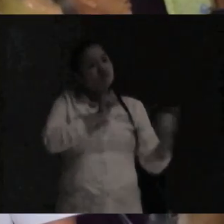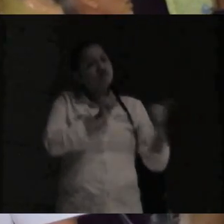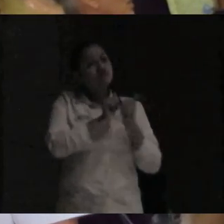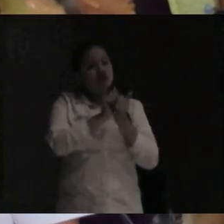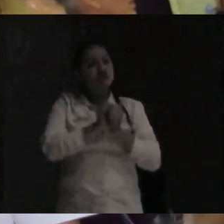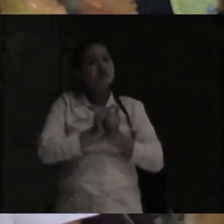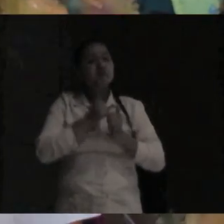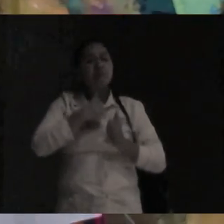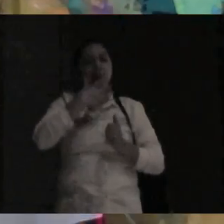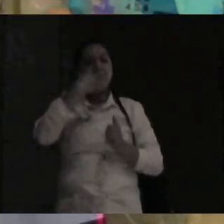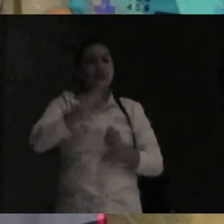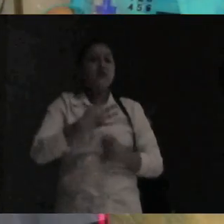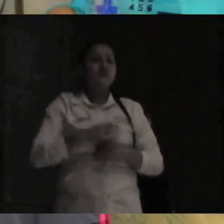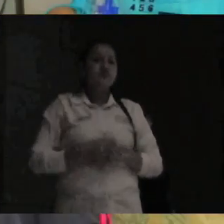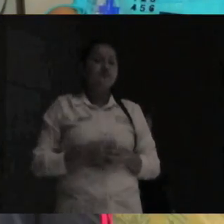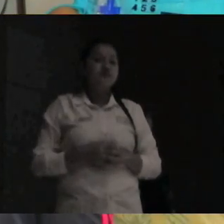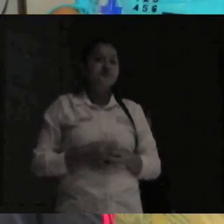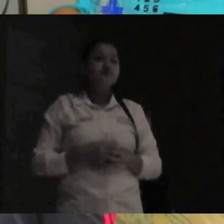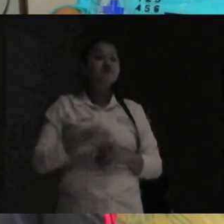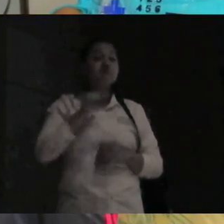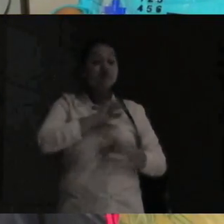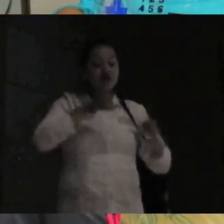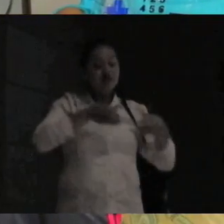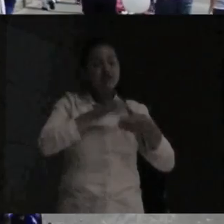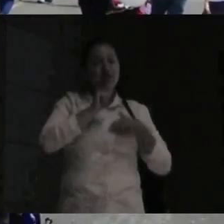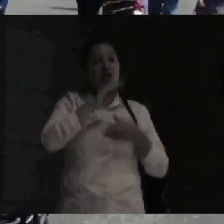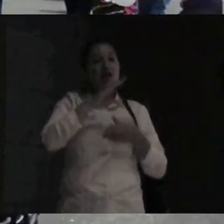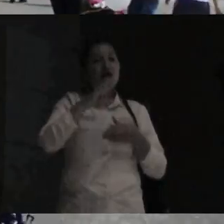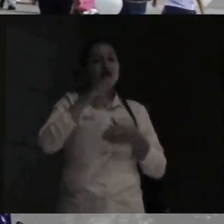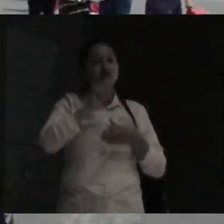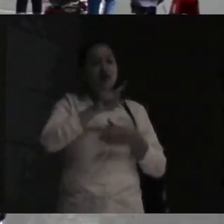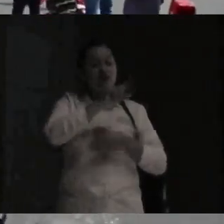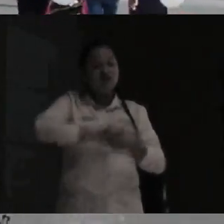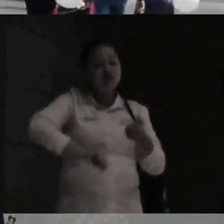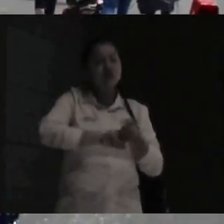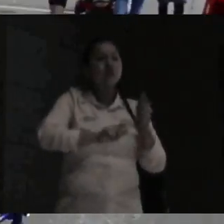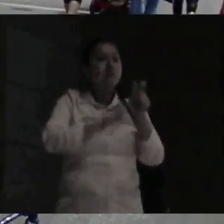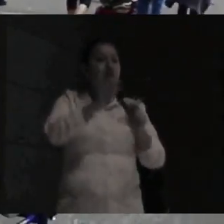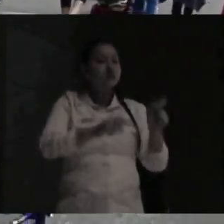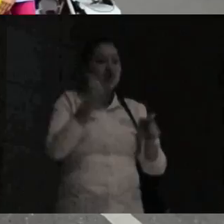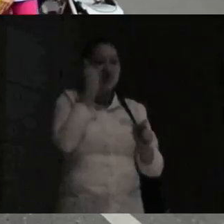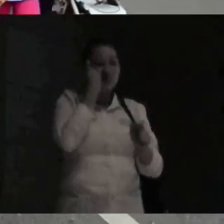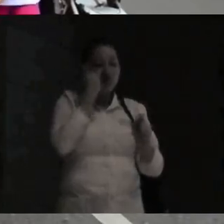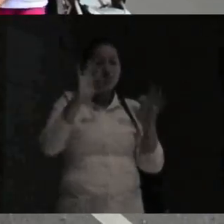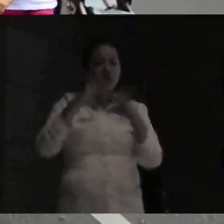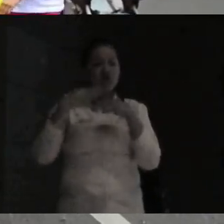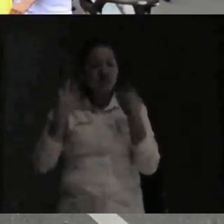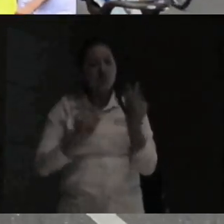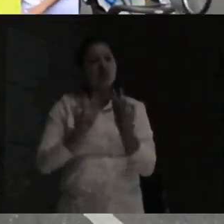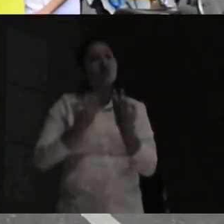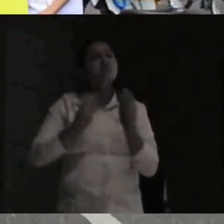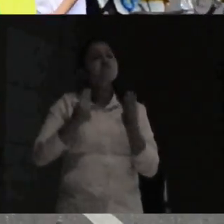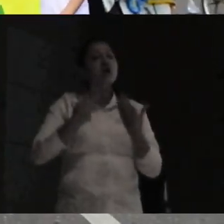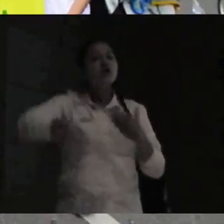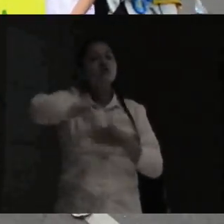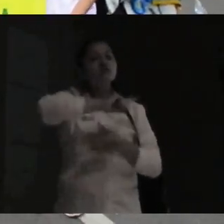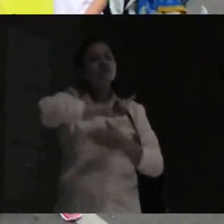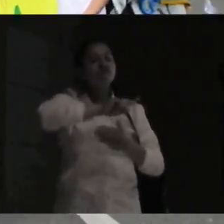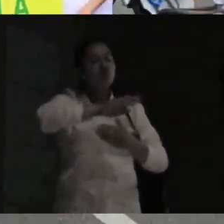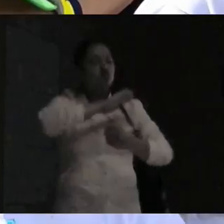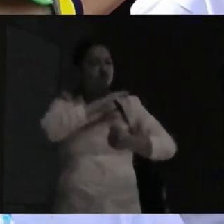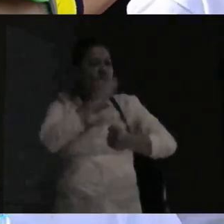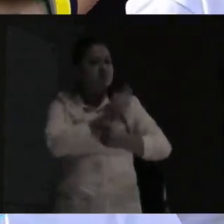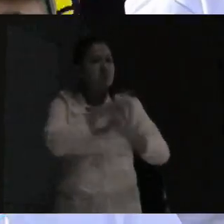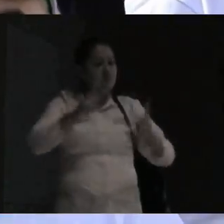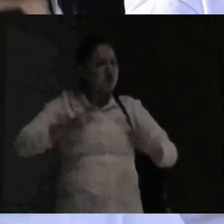Asela ayuda a pacientes y familias a aceptar la enfermedad con apoyos y servicios para fortalecer su calidad de vida